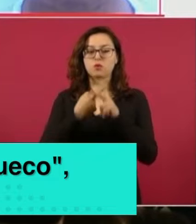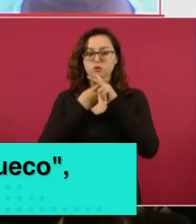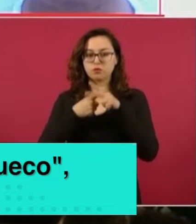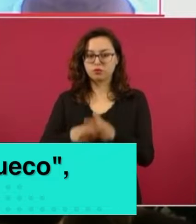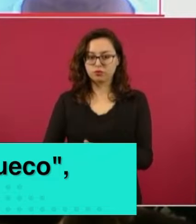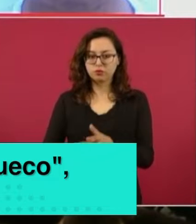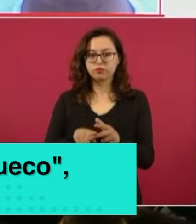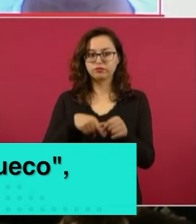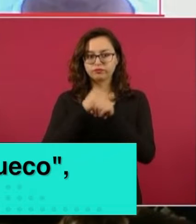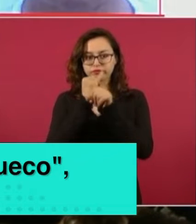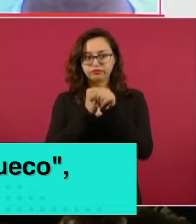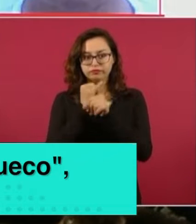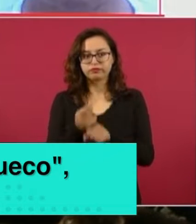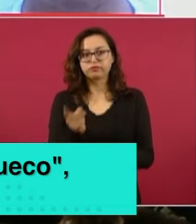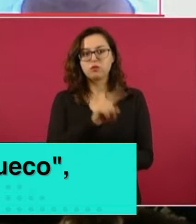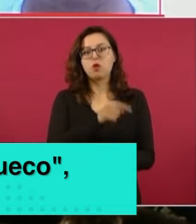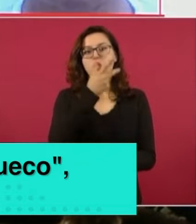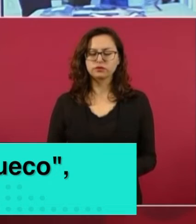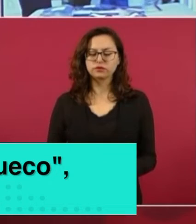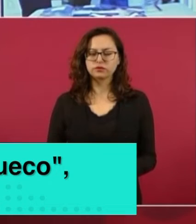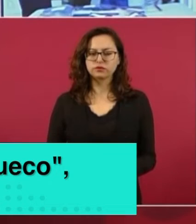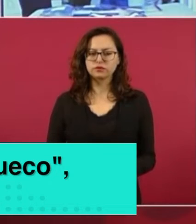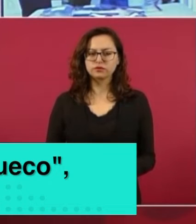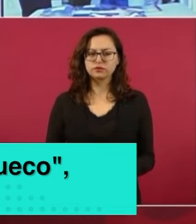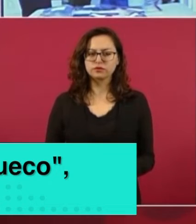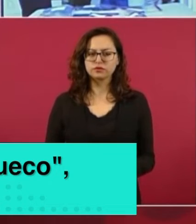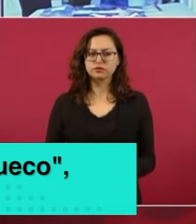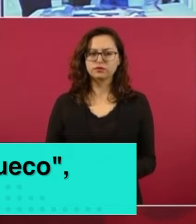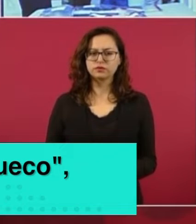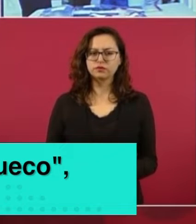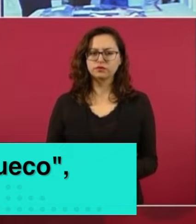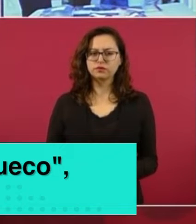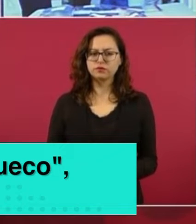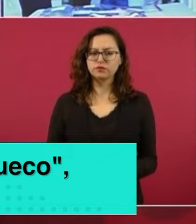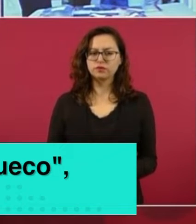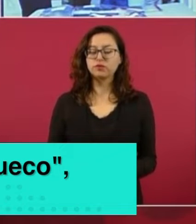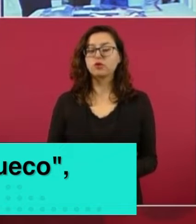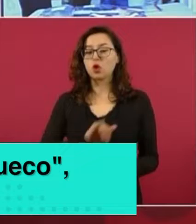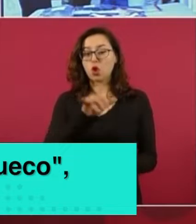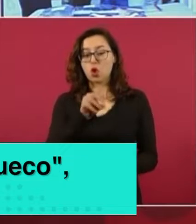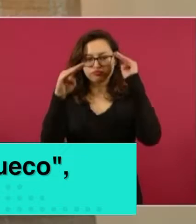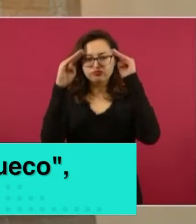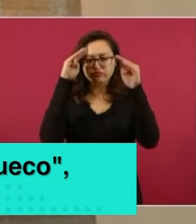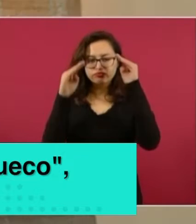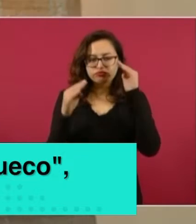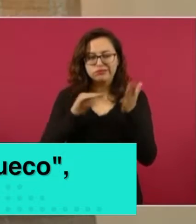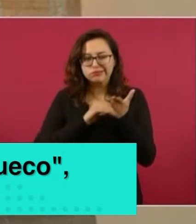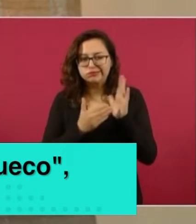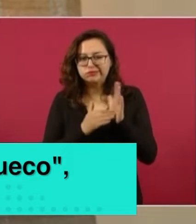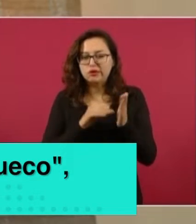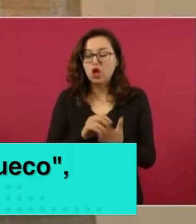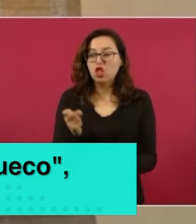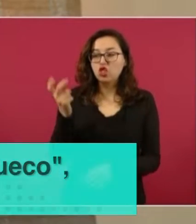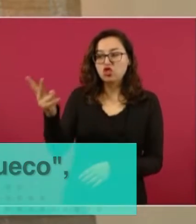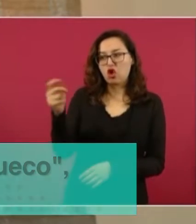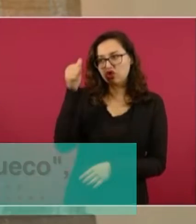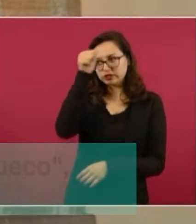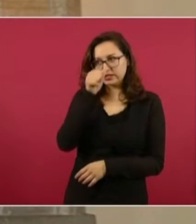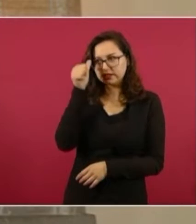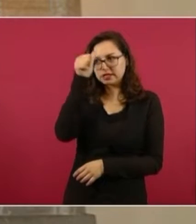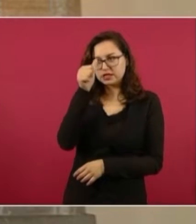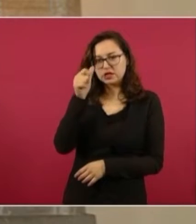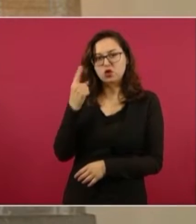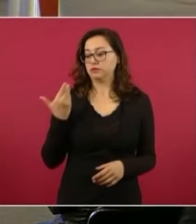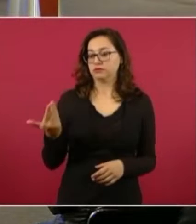vinculados a proceso y continúan las investigaciones al respecto. Aseveró que en coordinación con las Fuerzas Locales de Seguridad y la